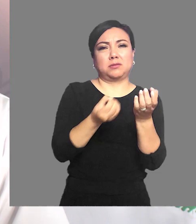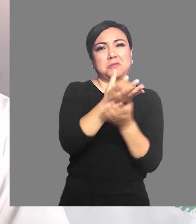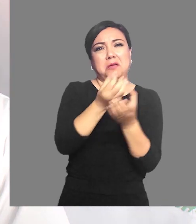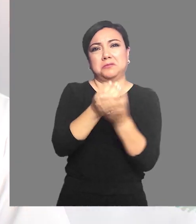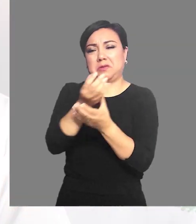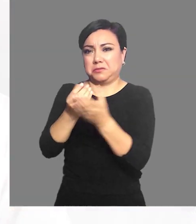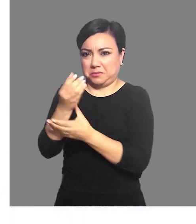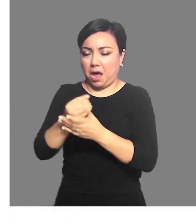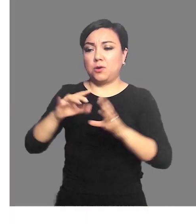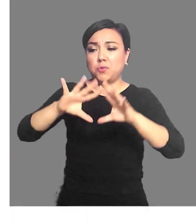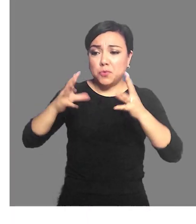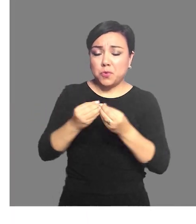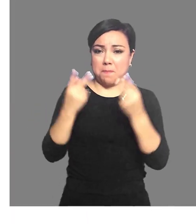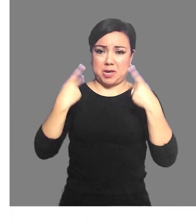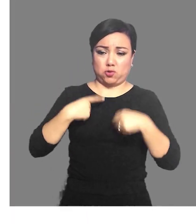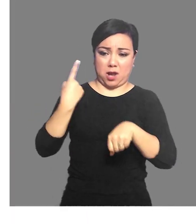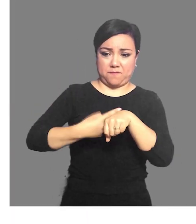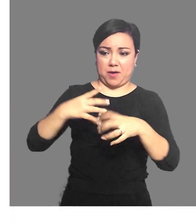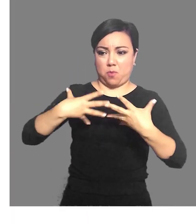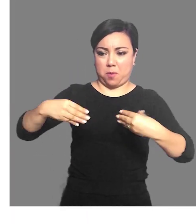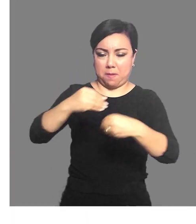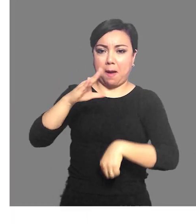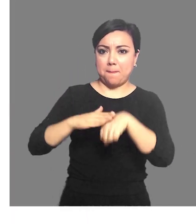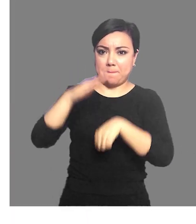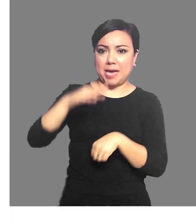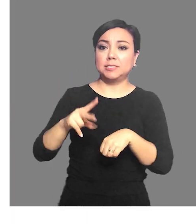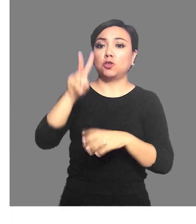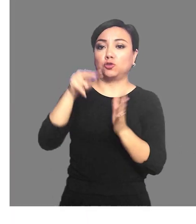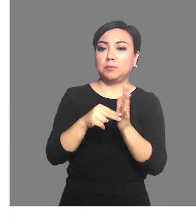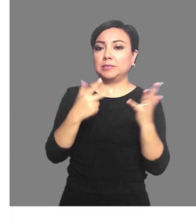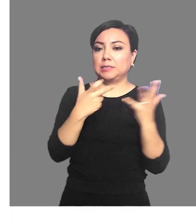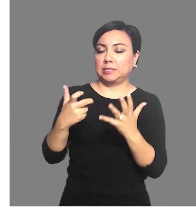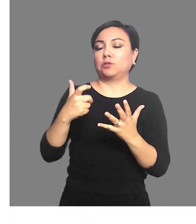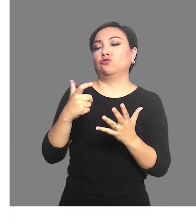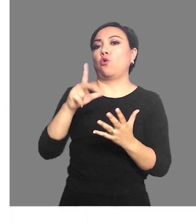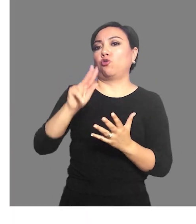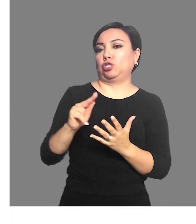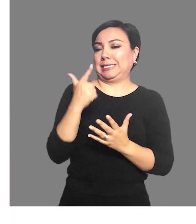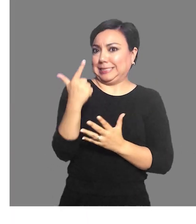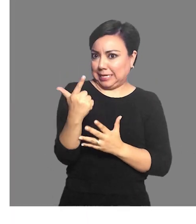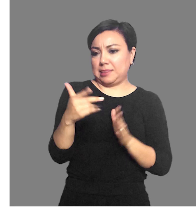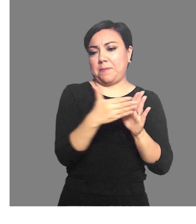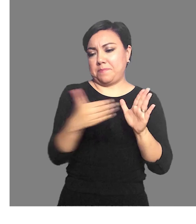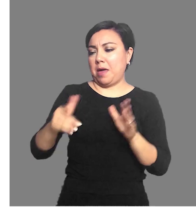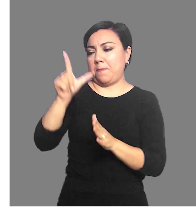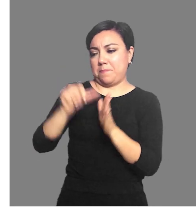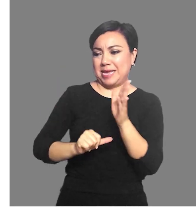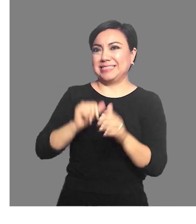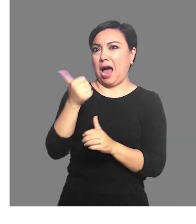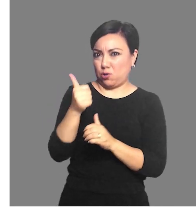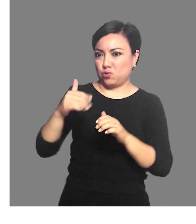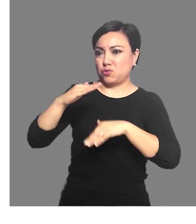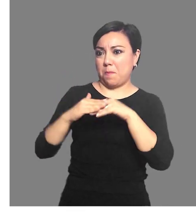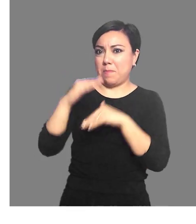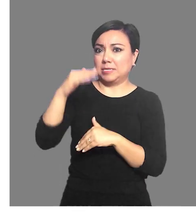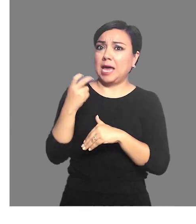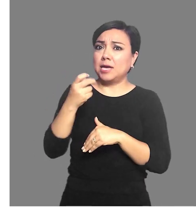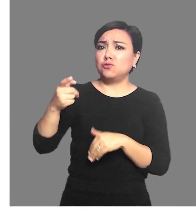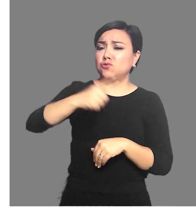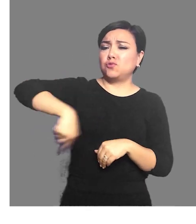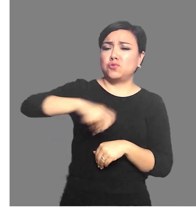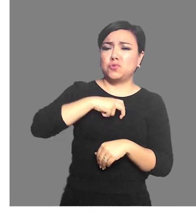entrenamiento social resultó en 2,787 casos de COVID-19 durante los 31 días del mes. Recuerda,